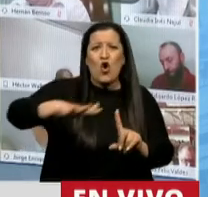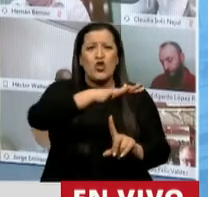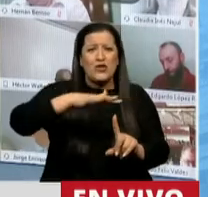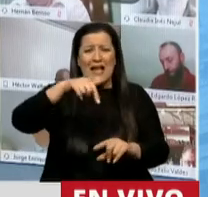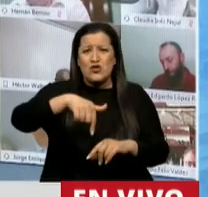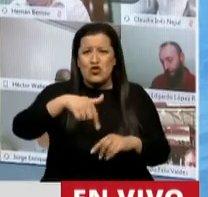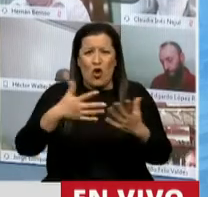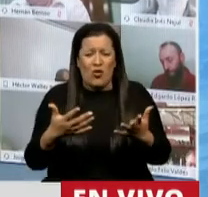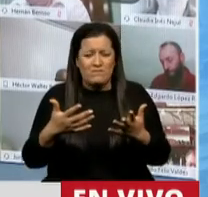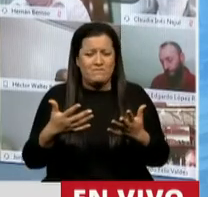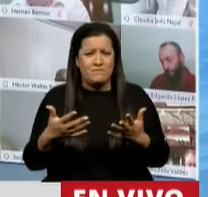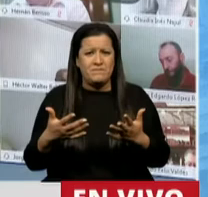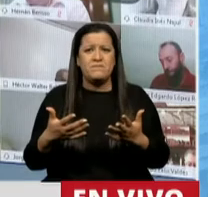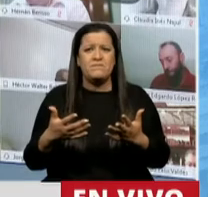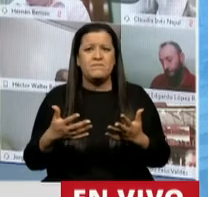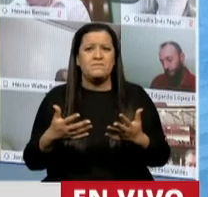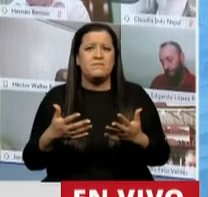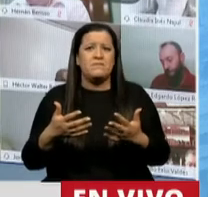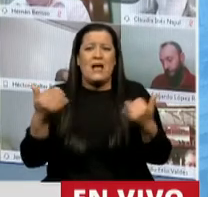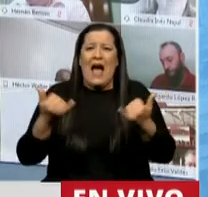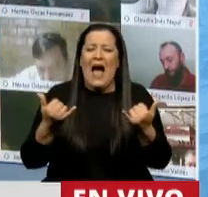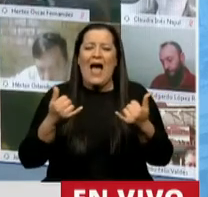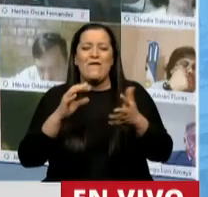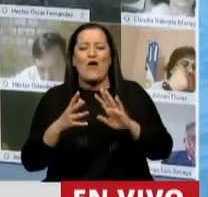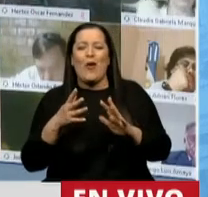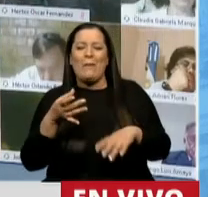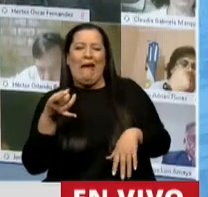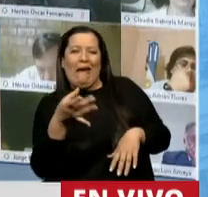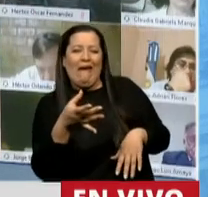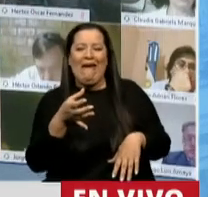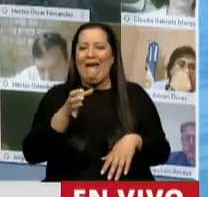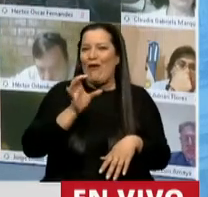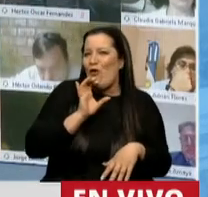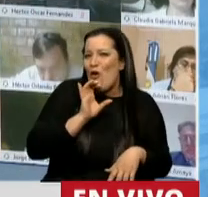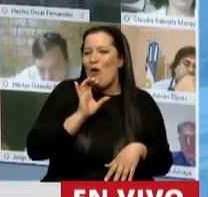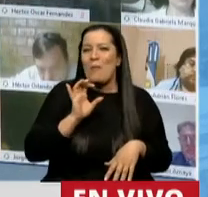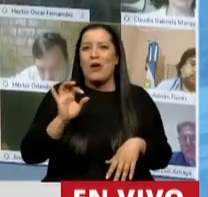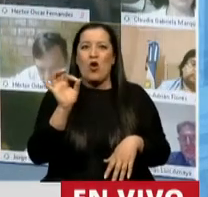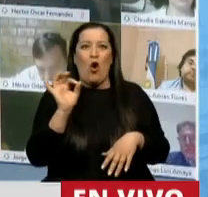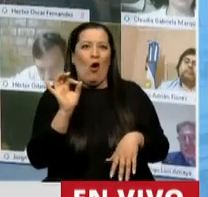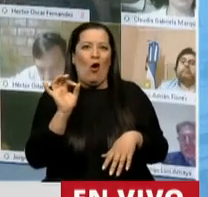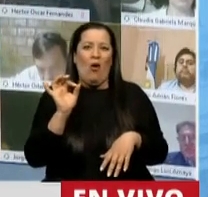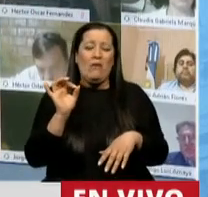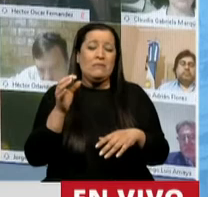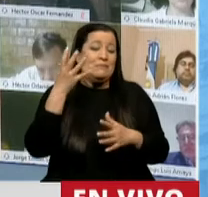a veces se hacen algunas gracias o nos descuidamos,